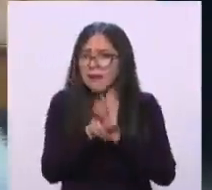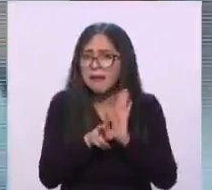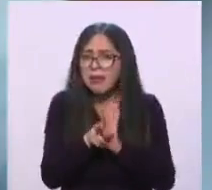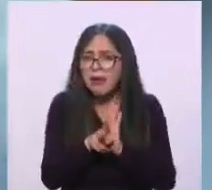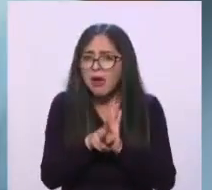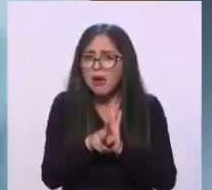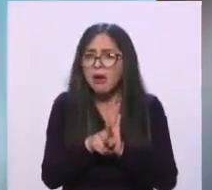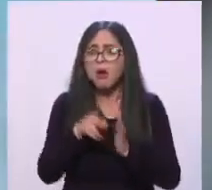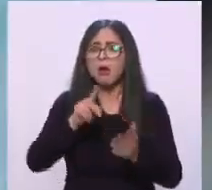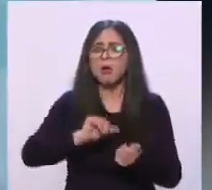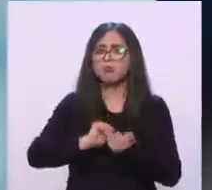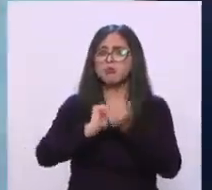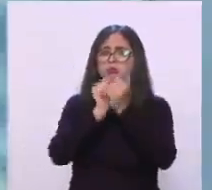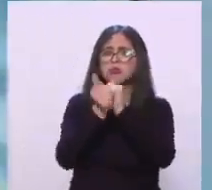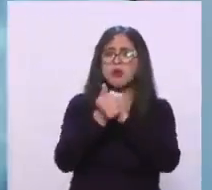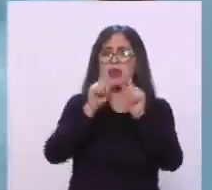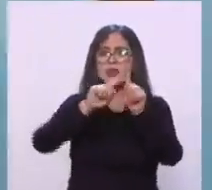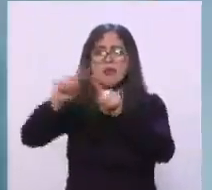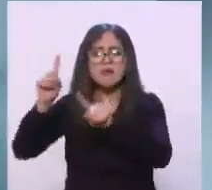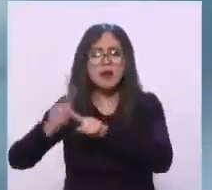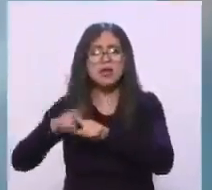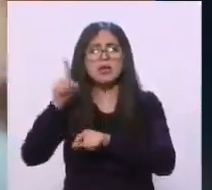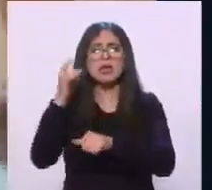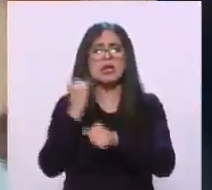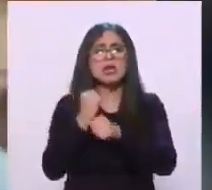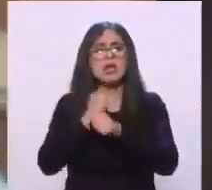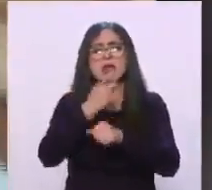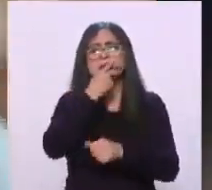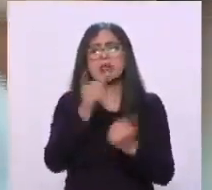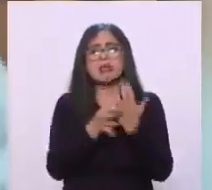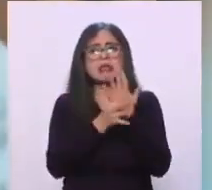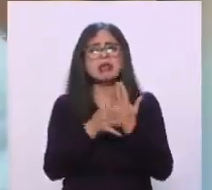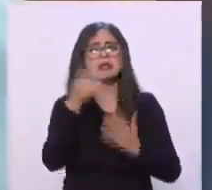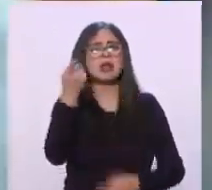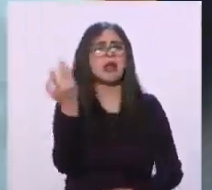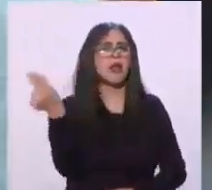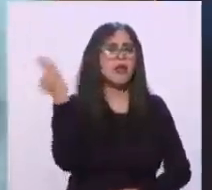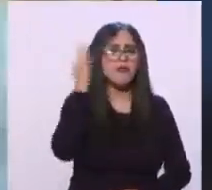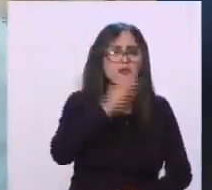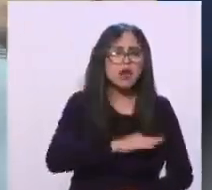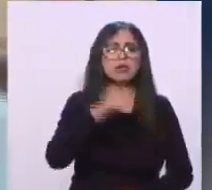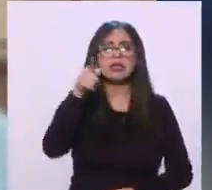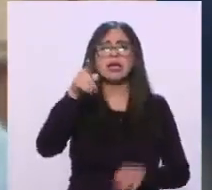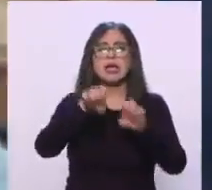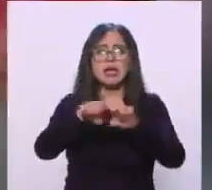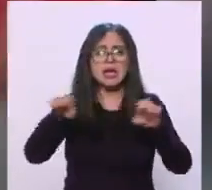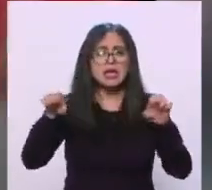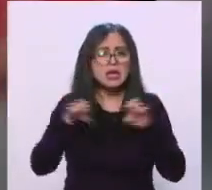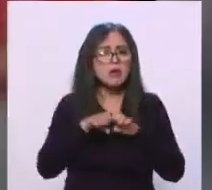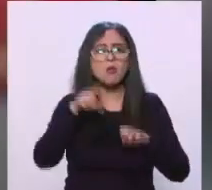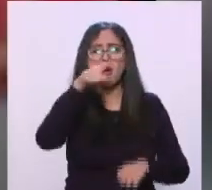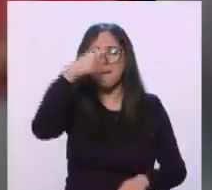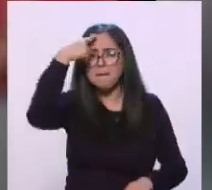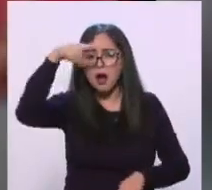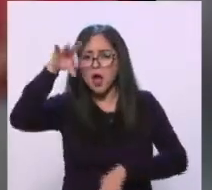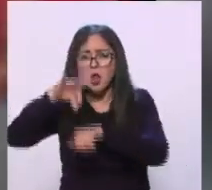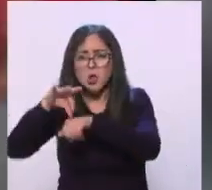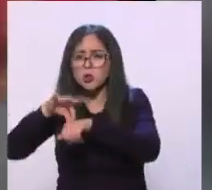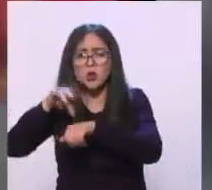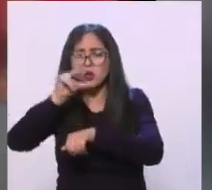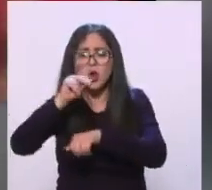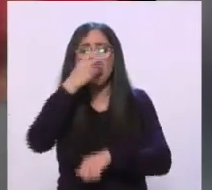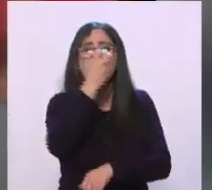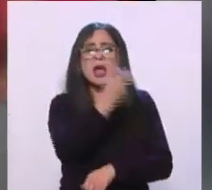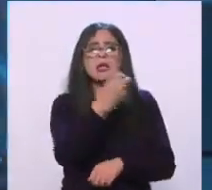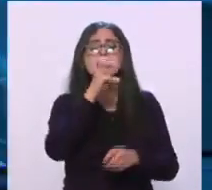encontró una reacción adversa, entonces varios blogs desmintieron lo que estaba diciendo, diciendo que ese equipo no estaba destinado a médicos, sino a personal de